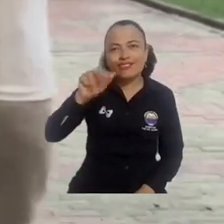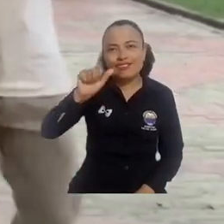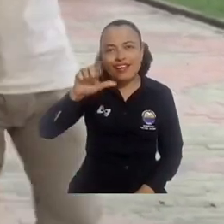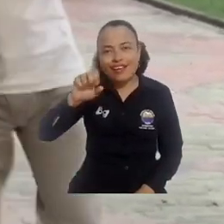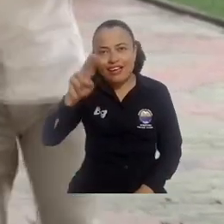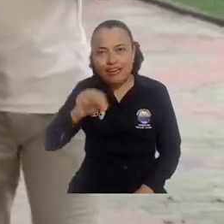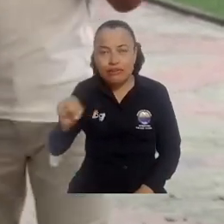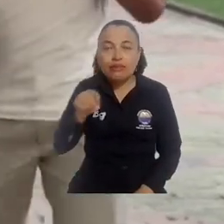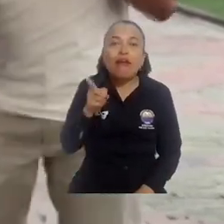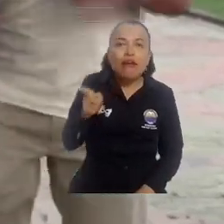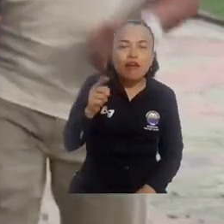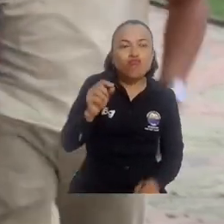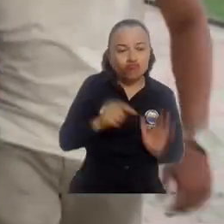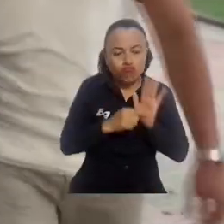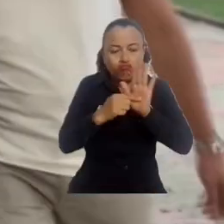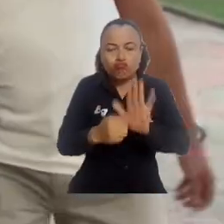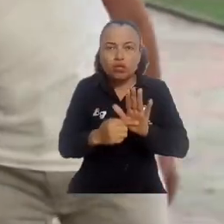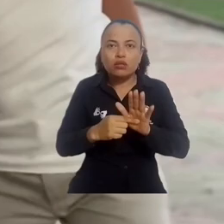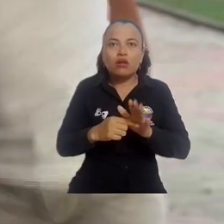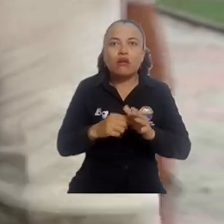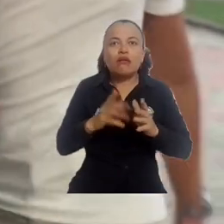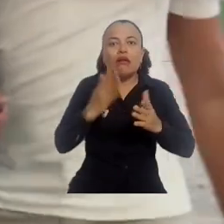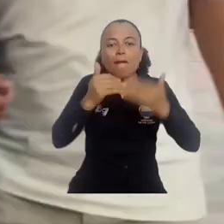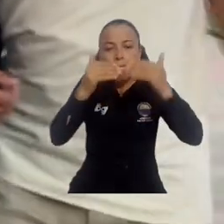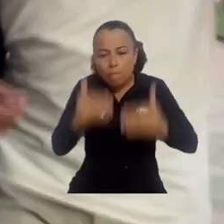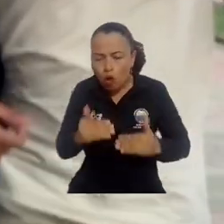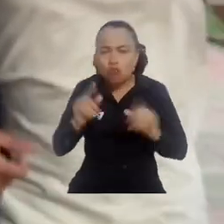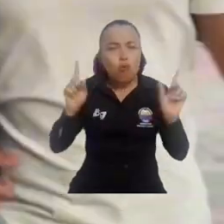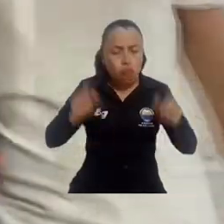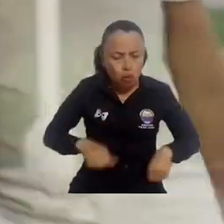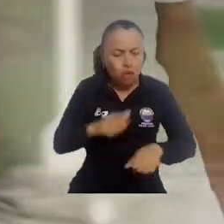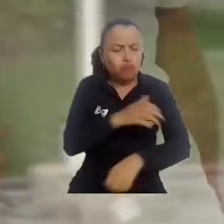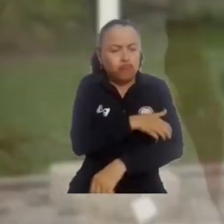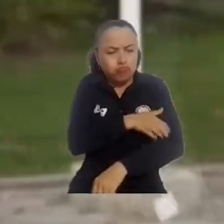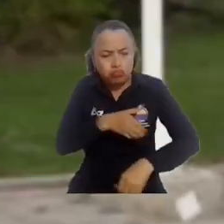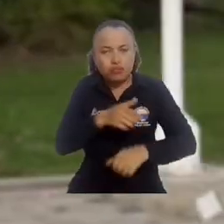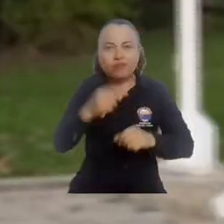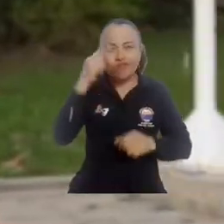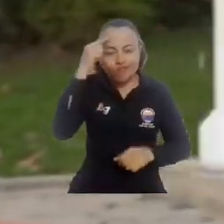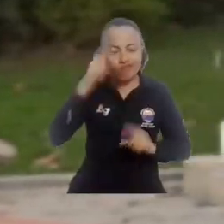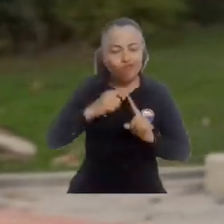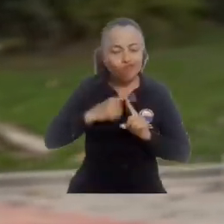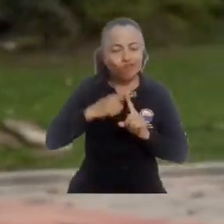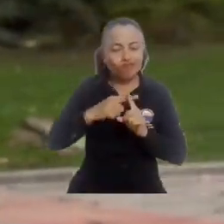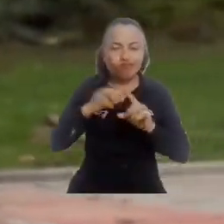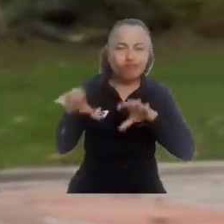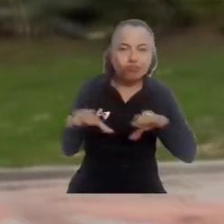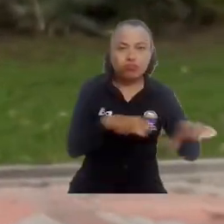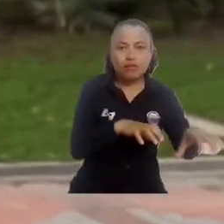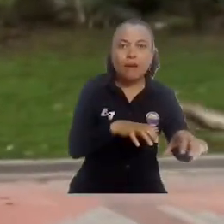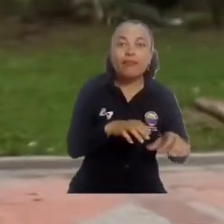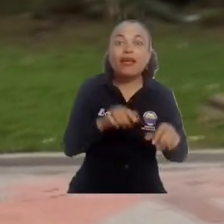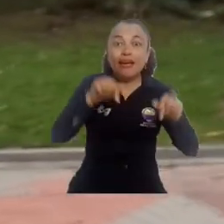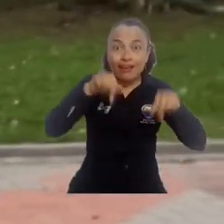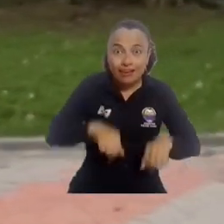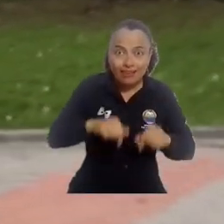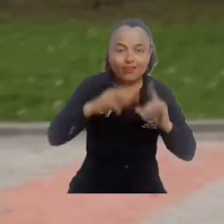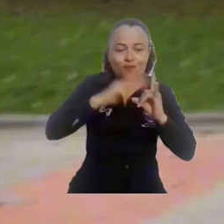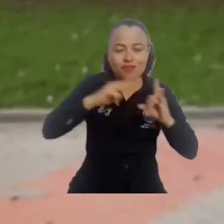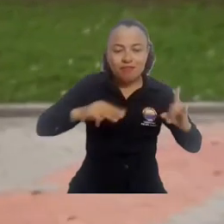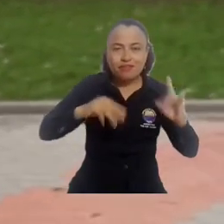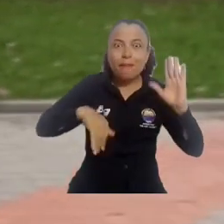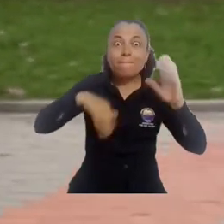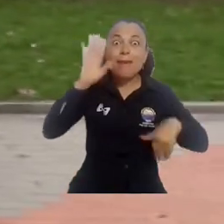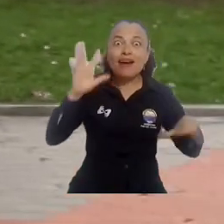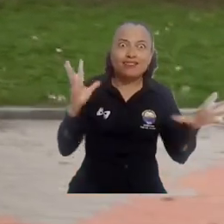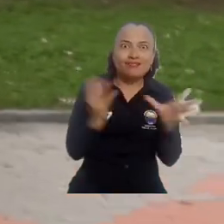discapacidad, sino capacidades y aptitudes a la hora de alcanzar nuestros objetivos. La universidad, aún más incluyente del territorio,